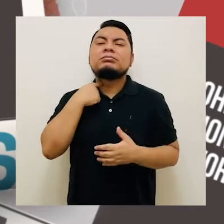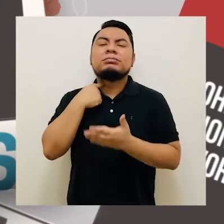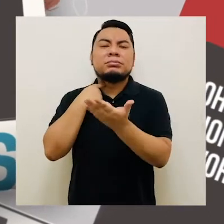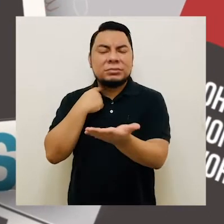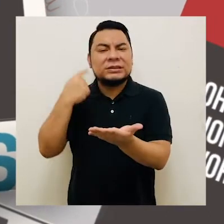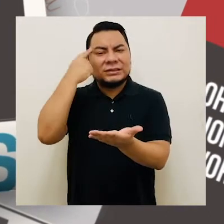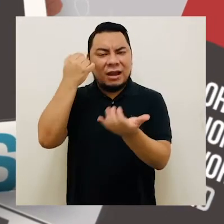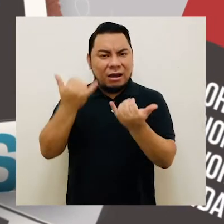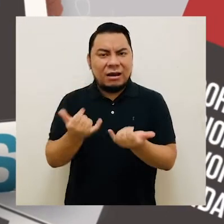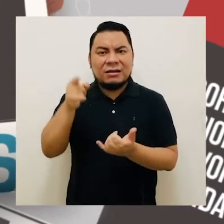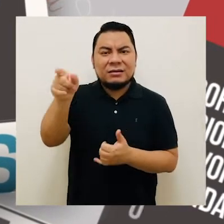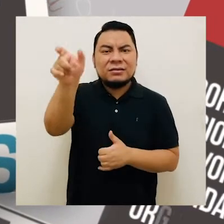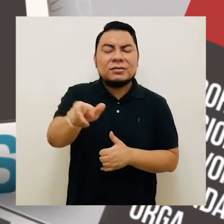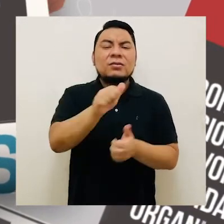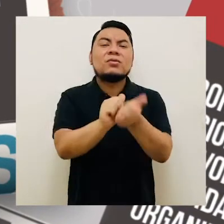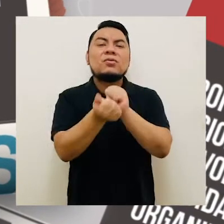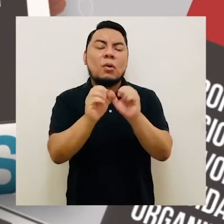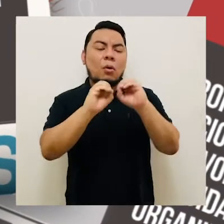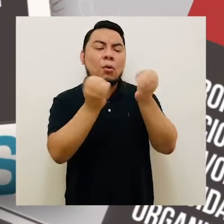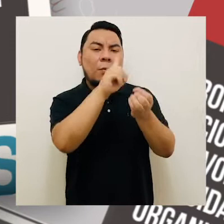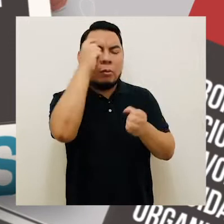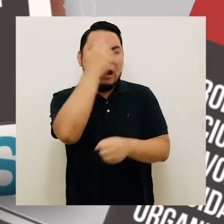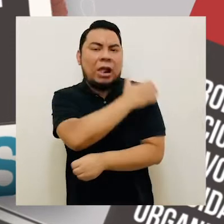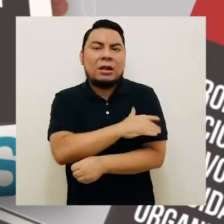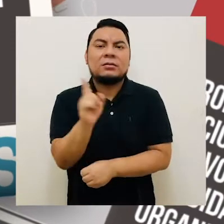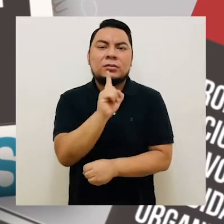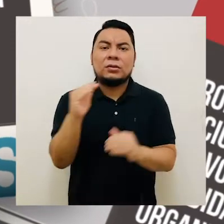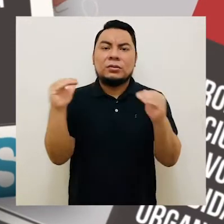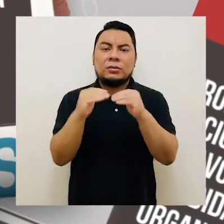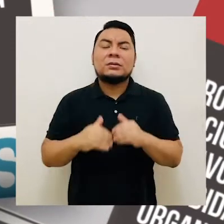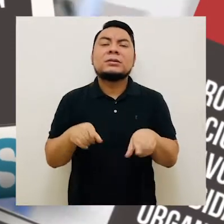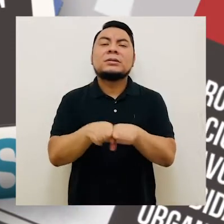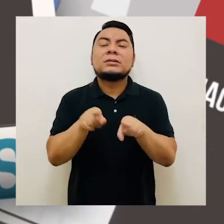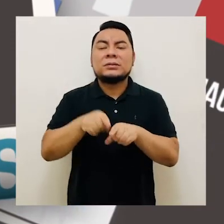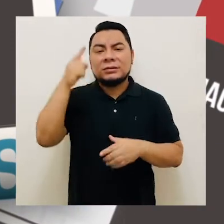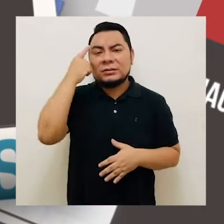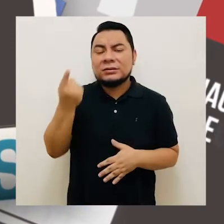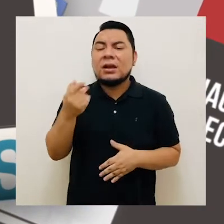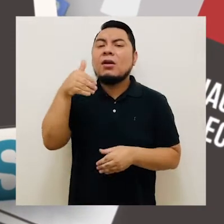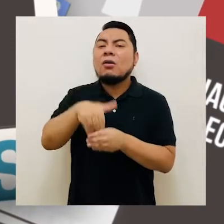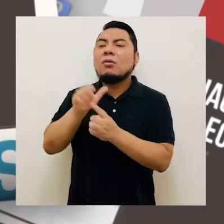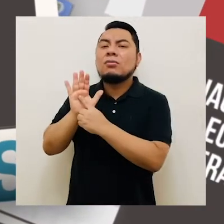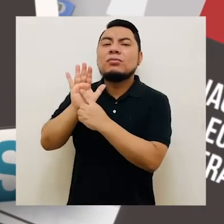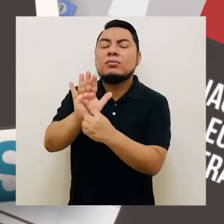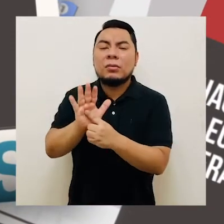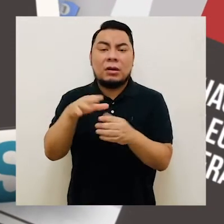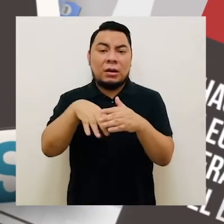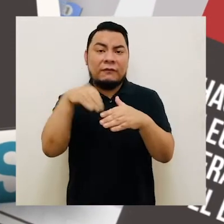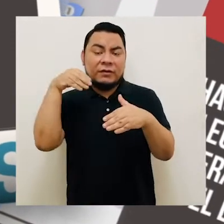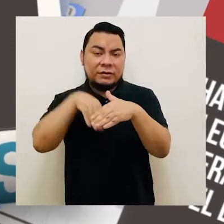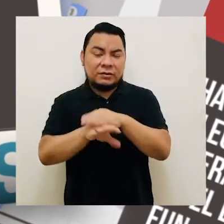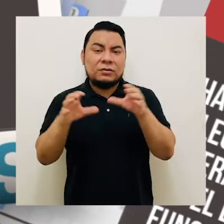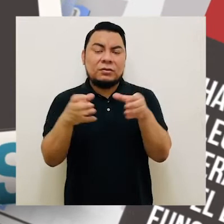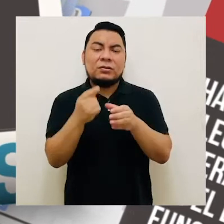perjudiquen o favorezcan a una candidatura u organización política. Eso implica hacer propaganda electoral dentro o fuera de la